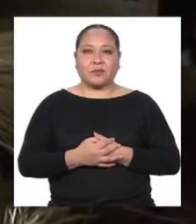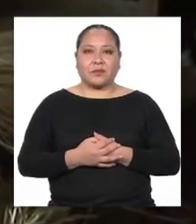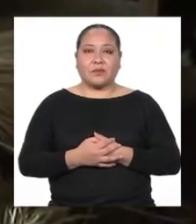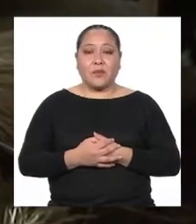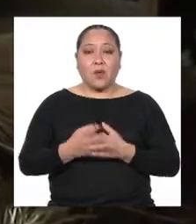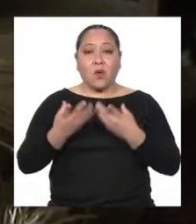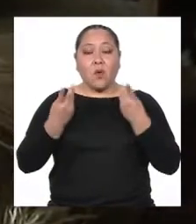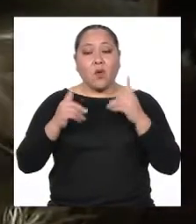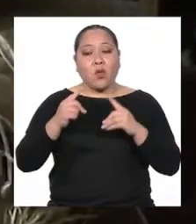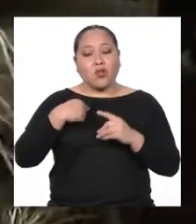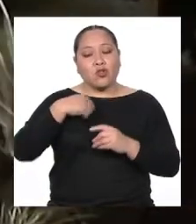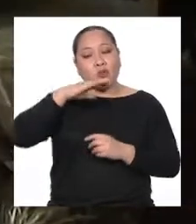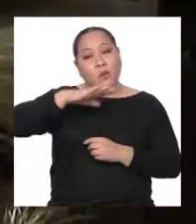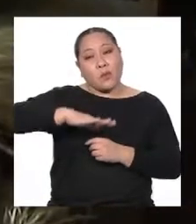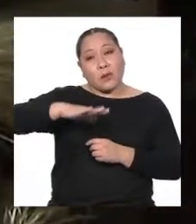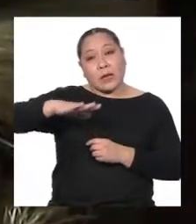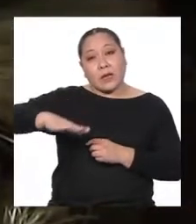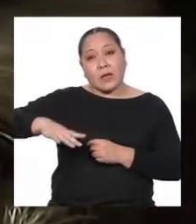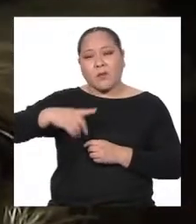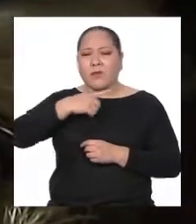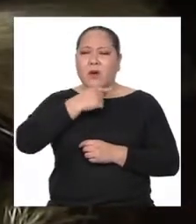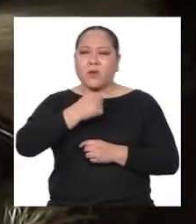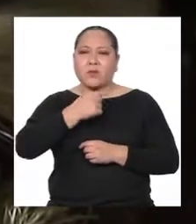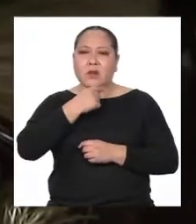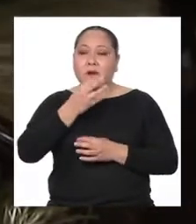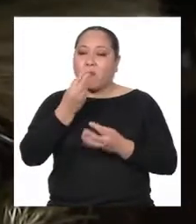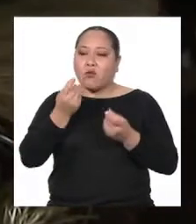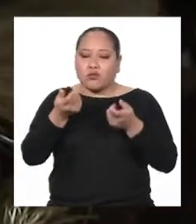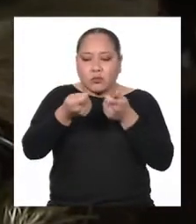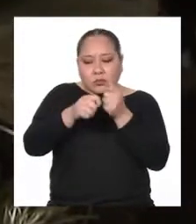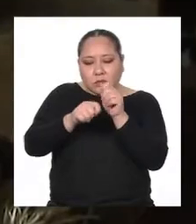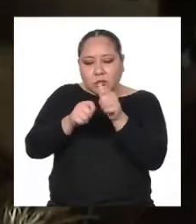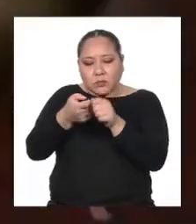Cuando era pequeña me gustaba mucho trenzar